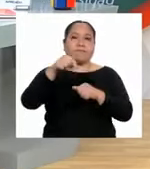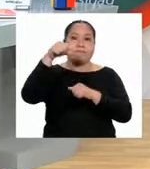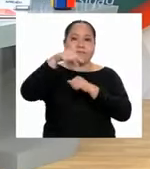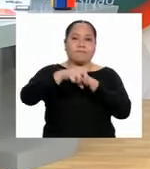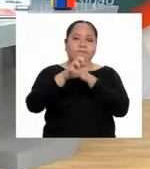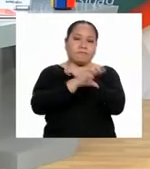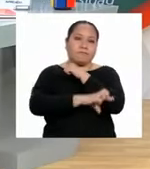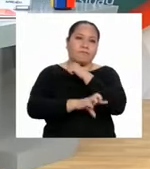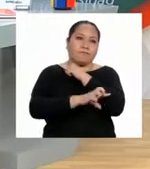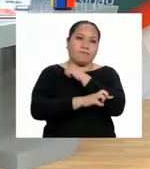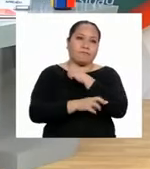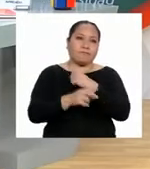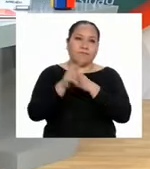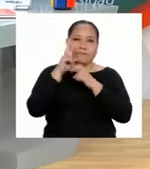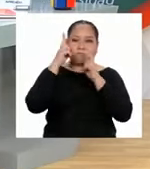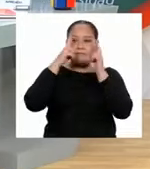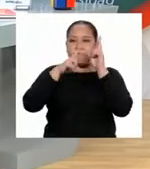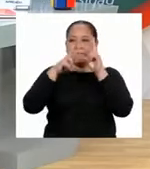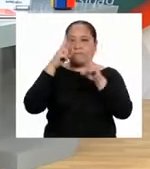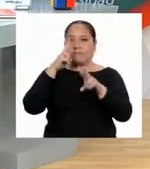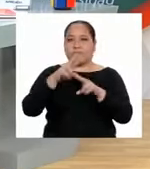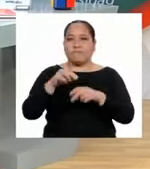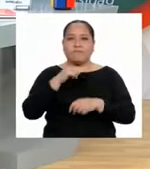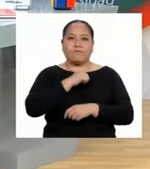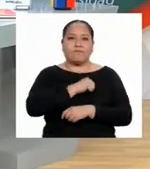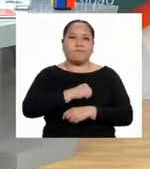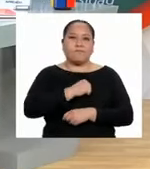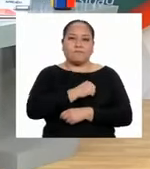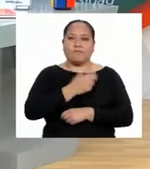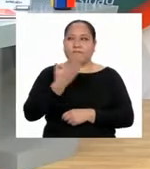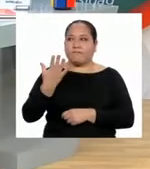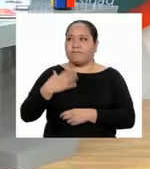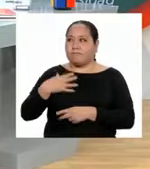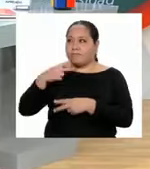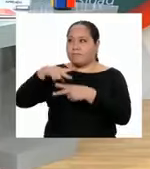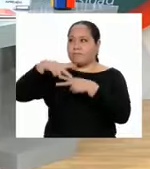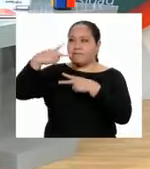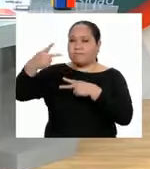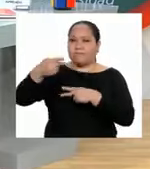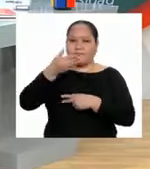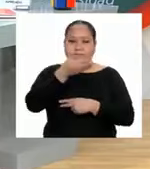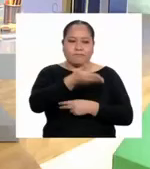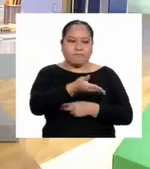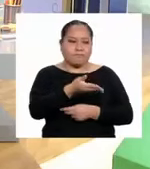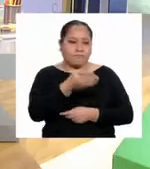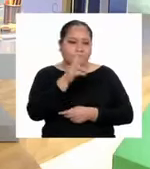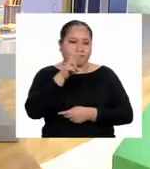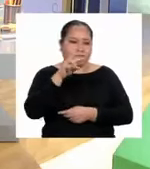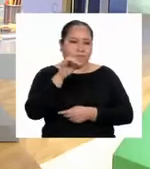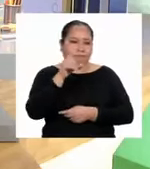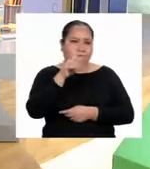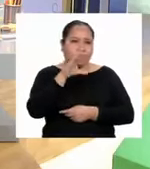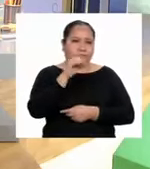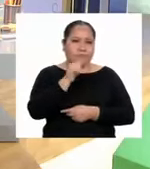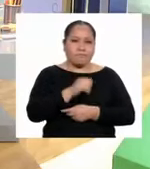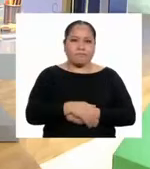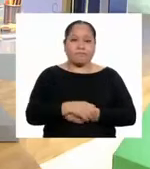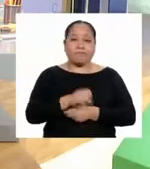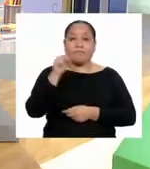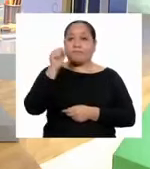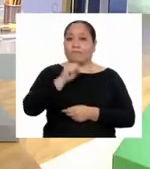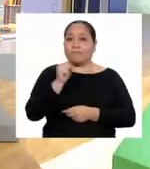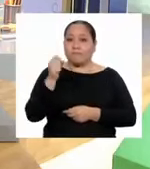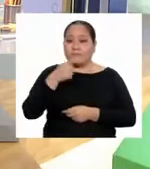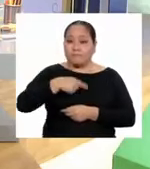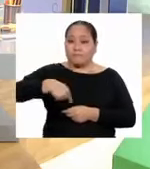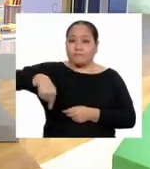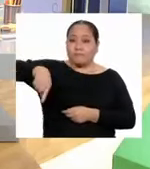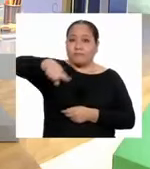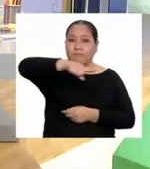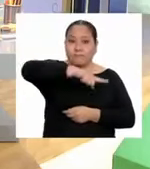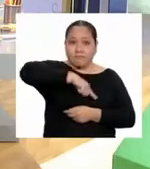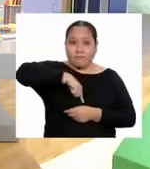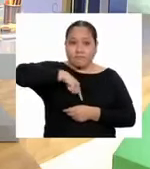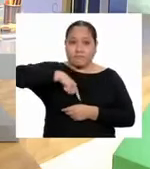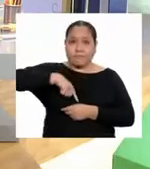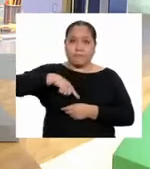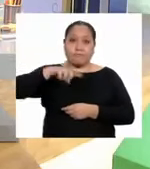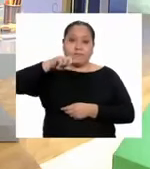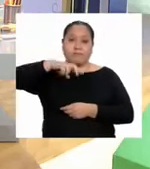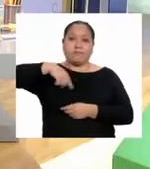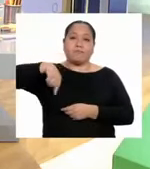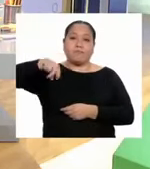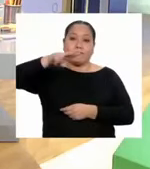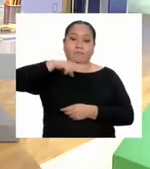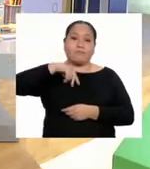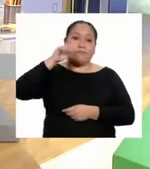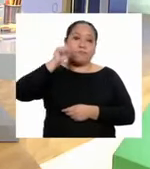Si no, miren el penoso actuar de mis vecinos contra los Vilca. Existe entre nosotras y nosotros